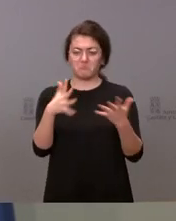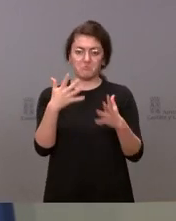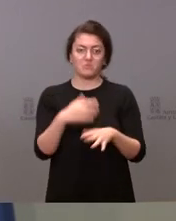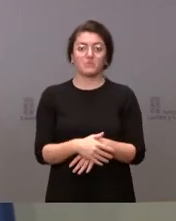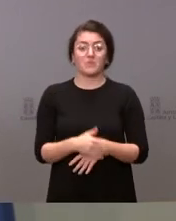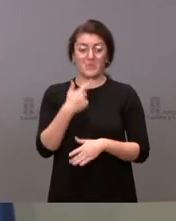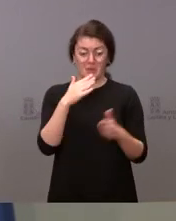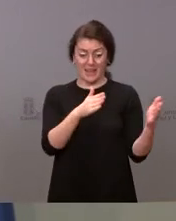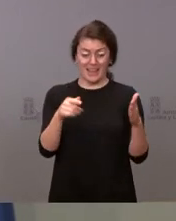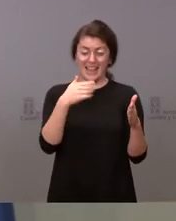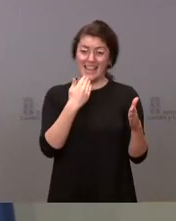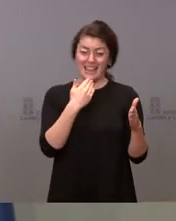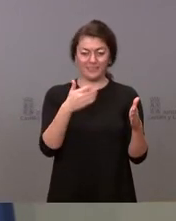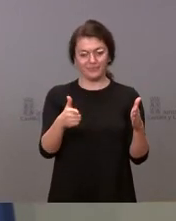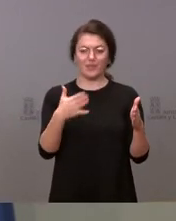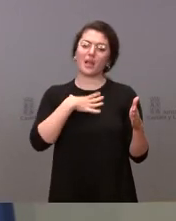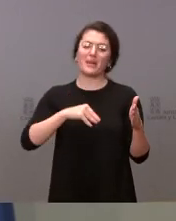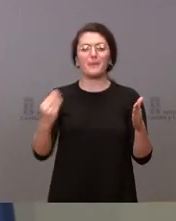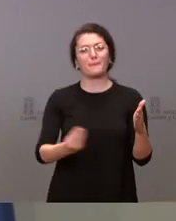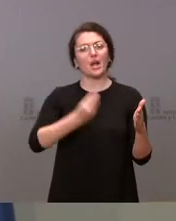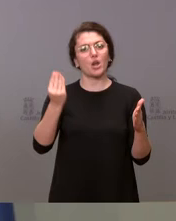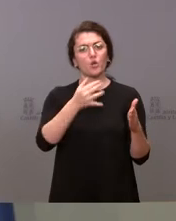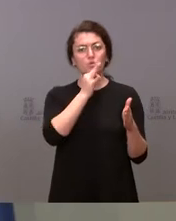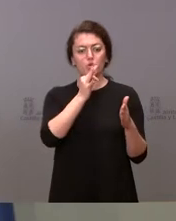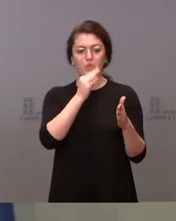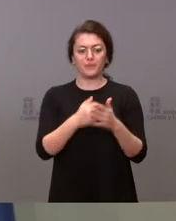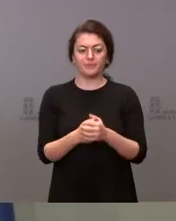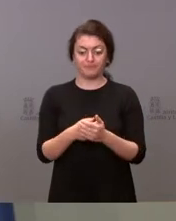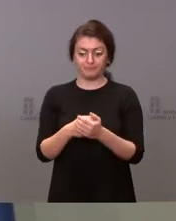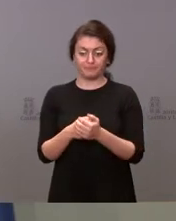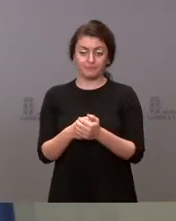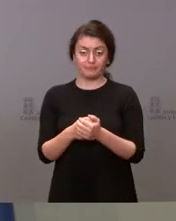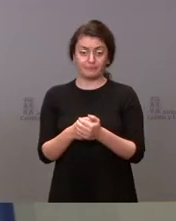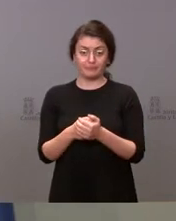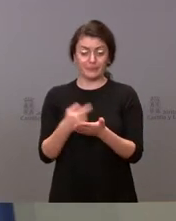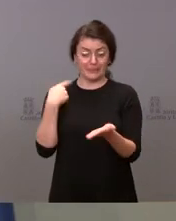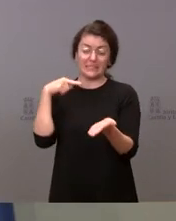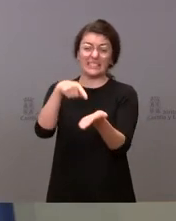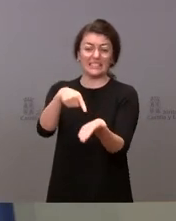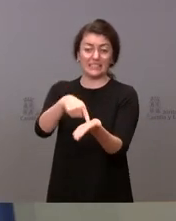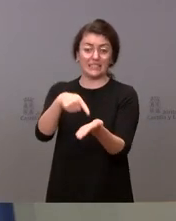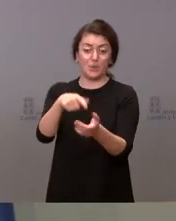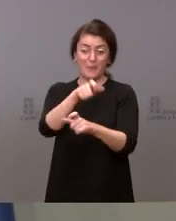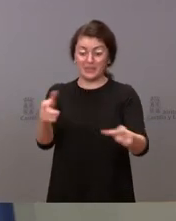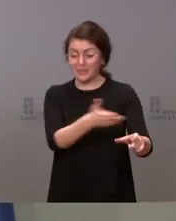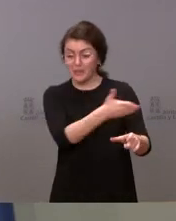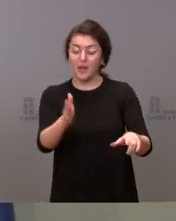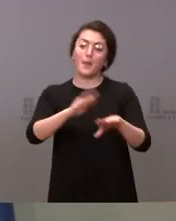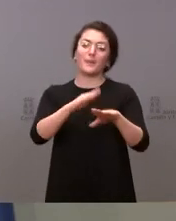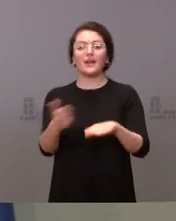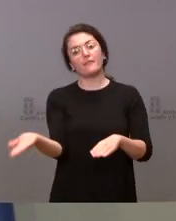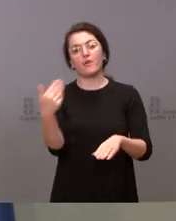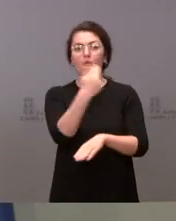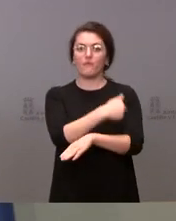un margen de mejora y seguimos insistiendo a la población para que se vacune, porque